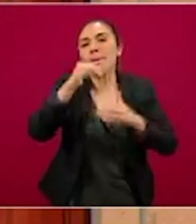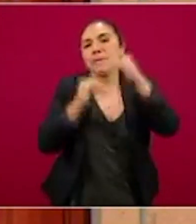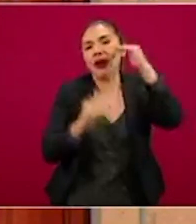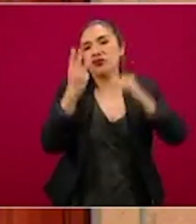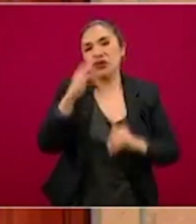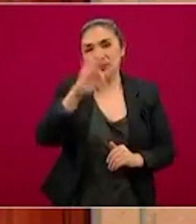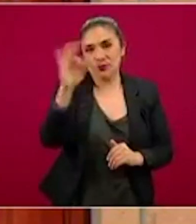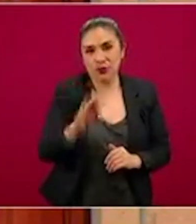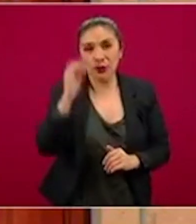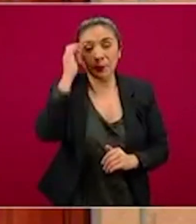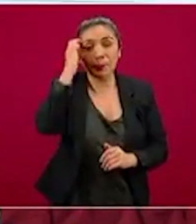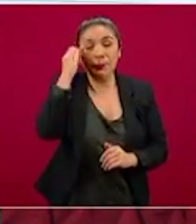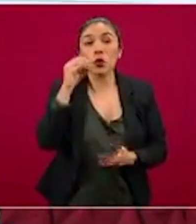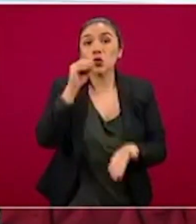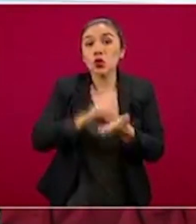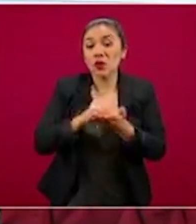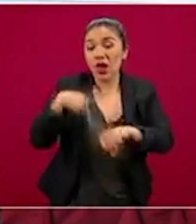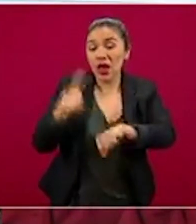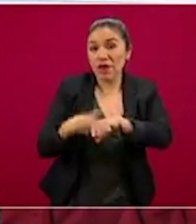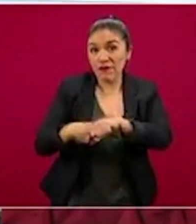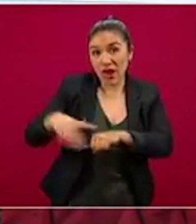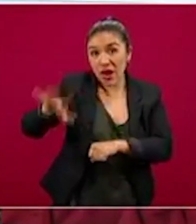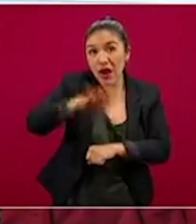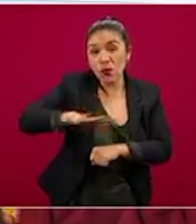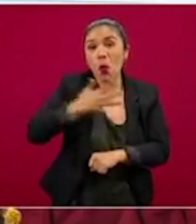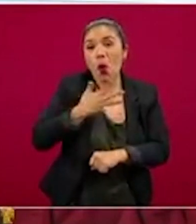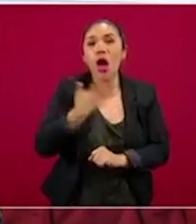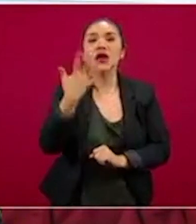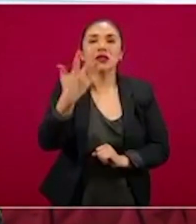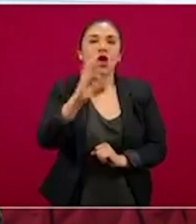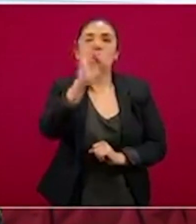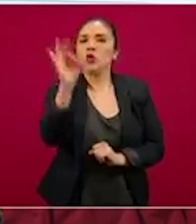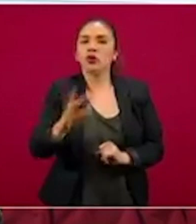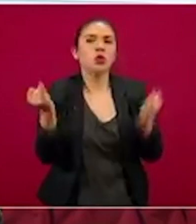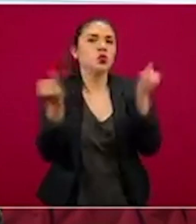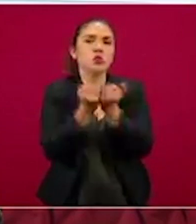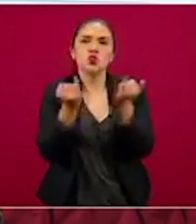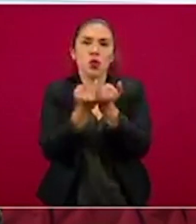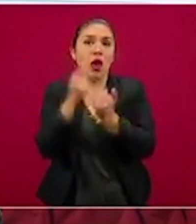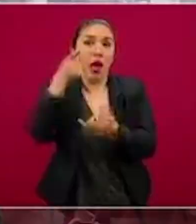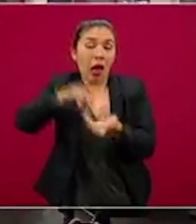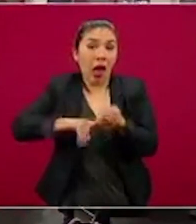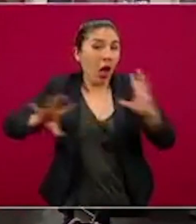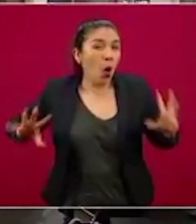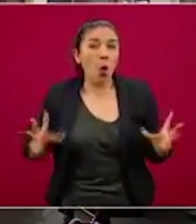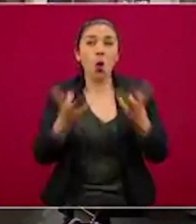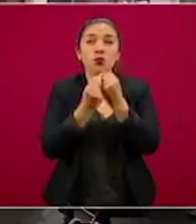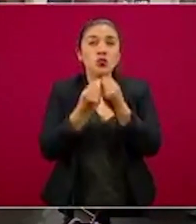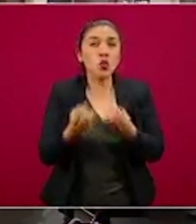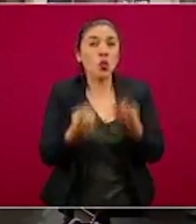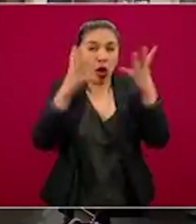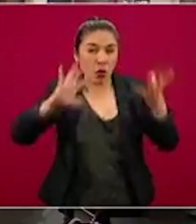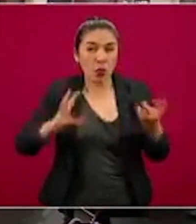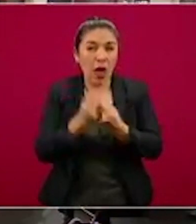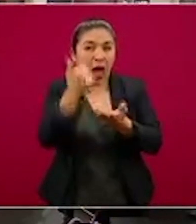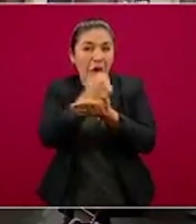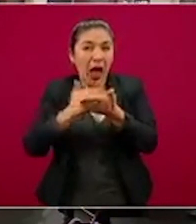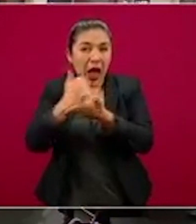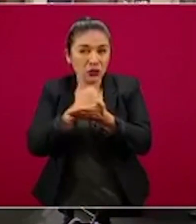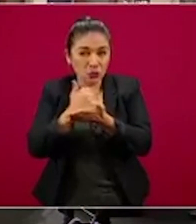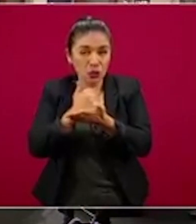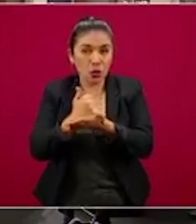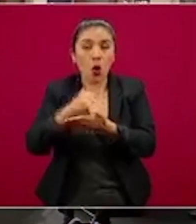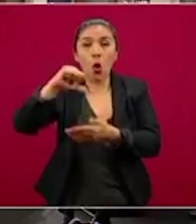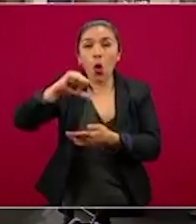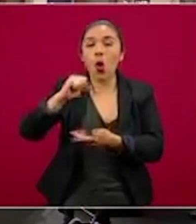por ciento. Los casos activos estimados vuelven a ser el cinco por ciento de ese total de casos estimados en azul, representando hoy día